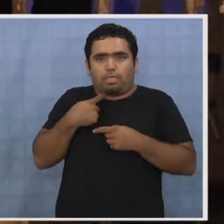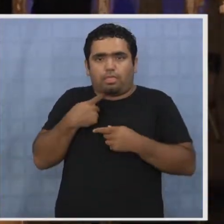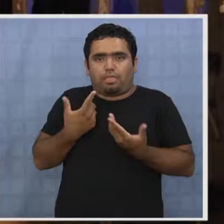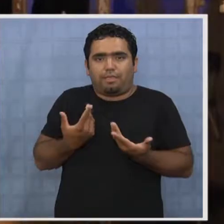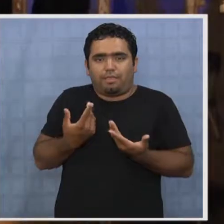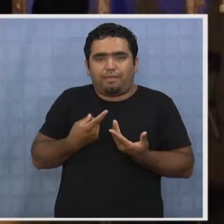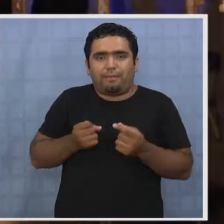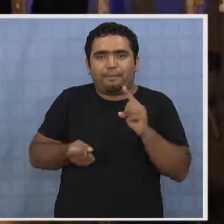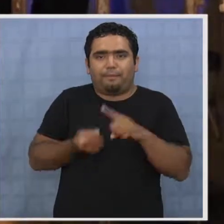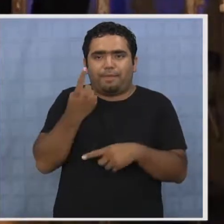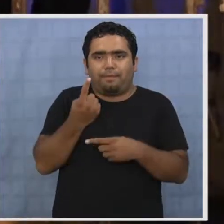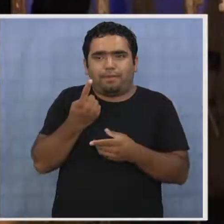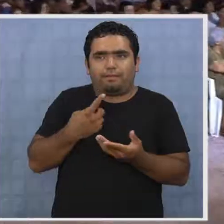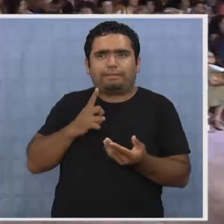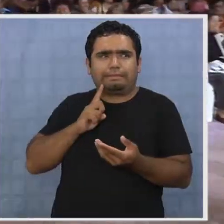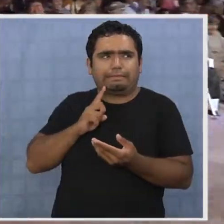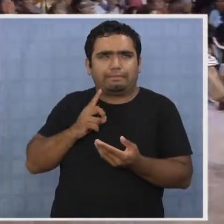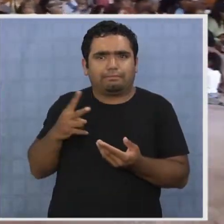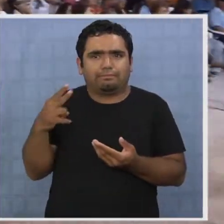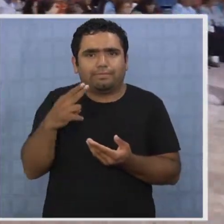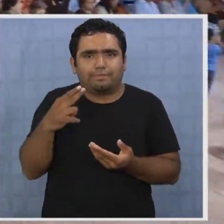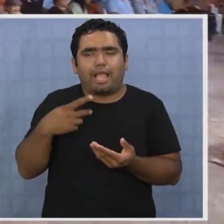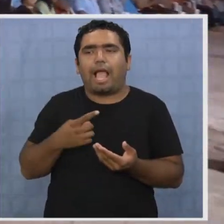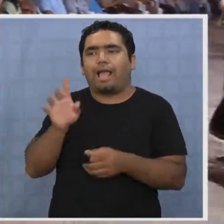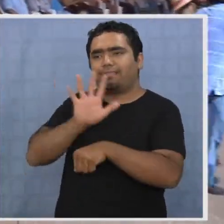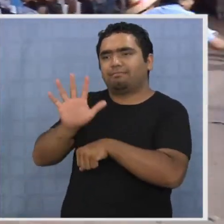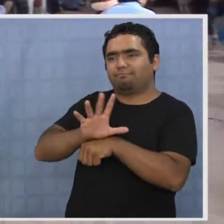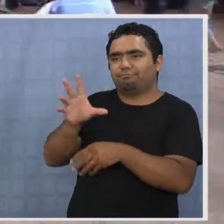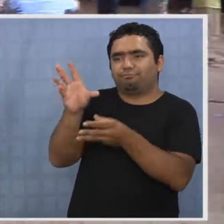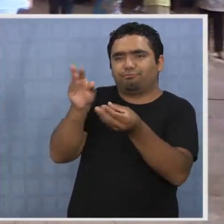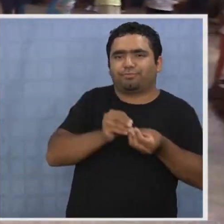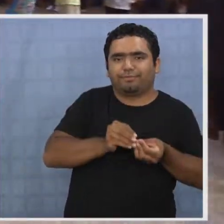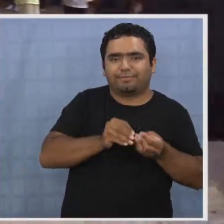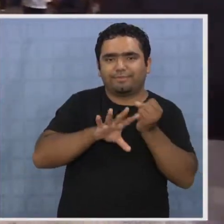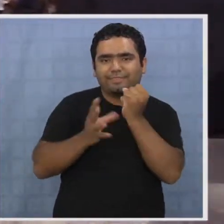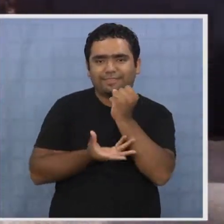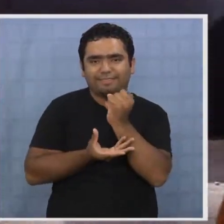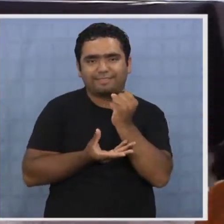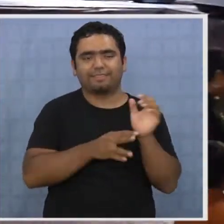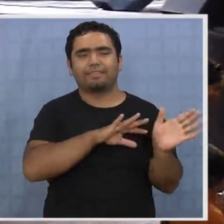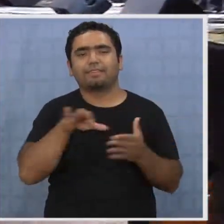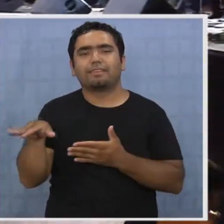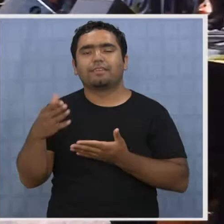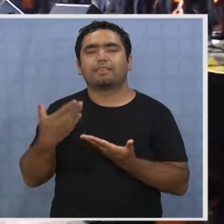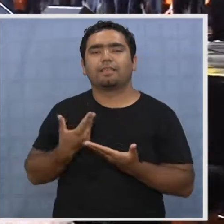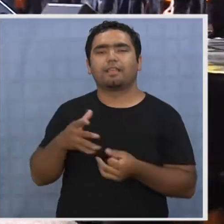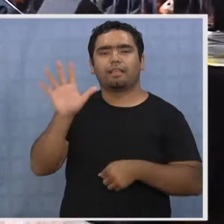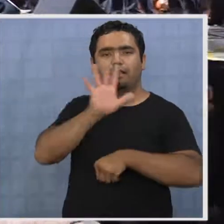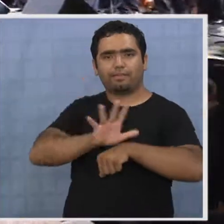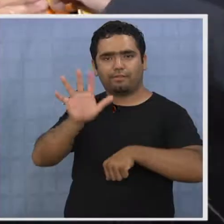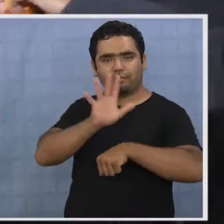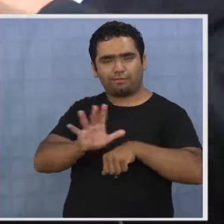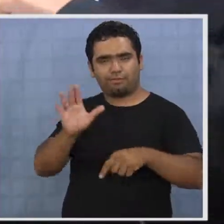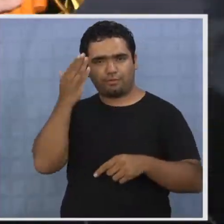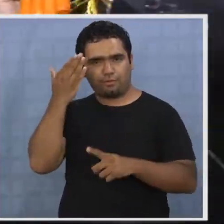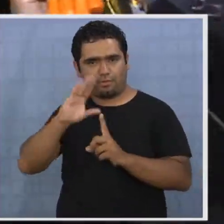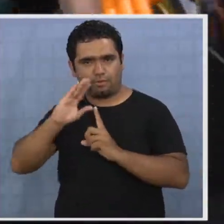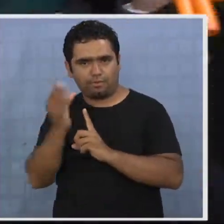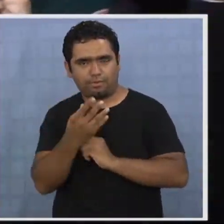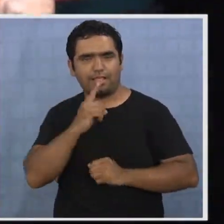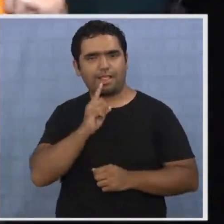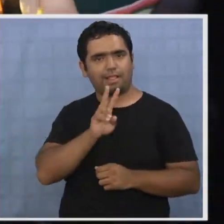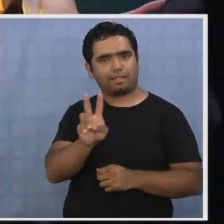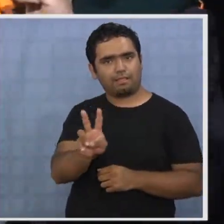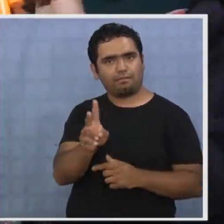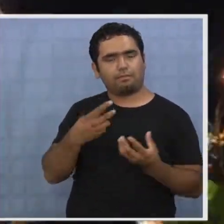la primera que se le recorta. La necesidad de espacios de corte cultural y de expresiones artísticas en televisión es